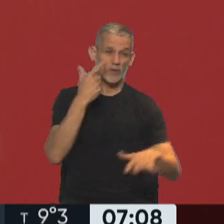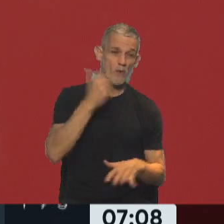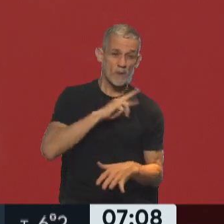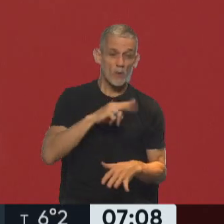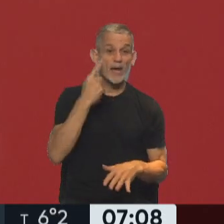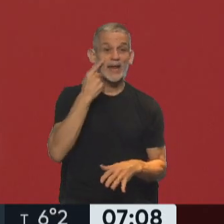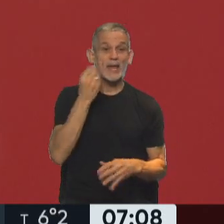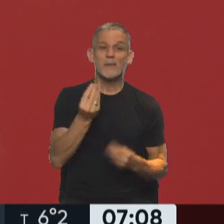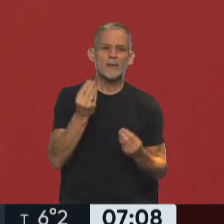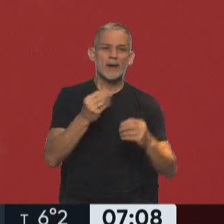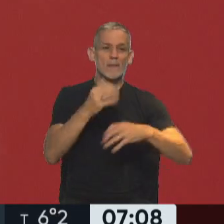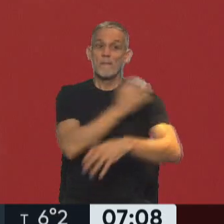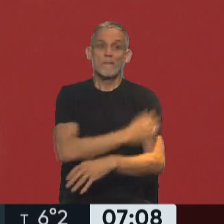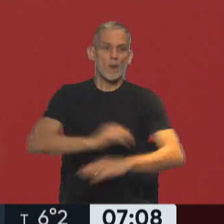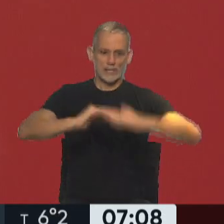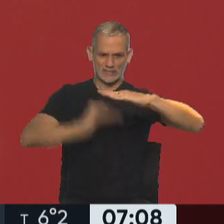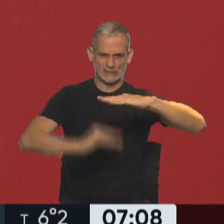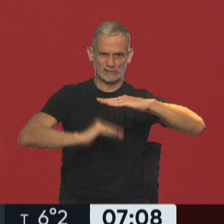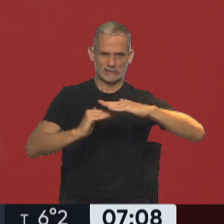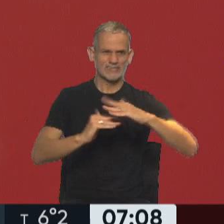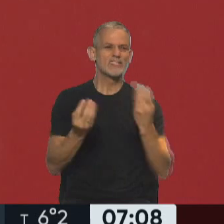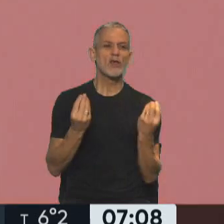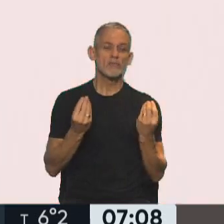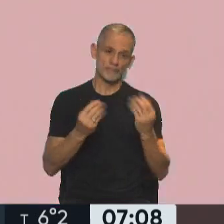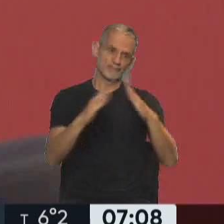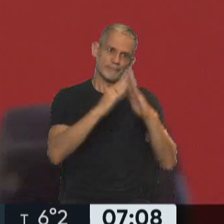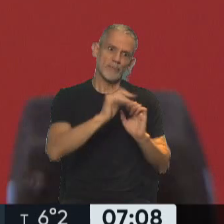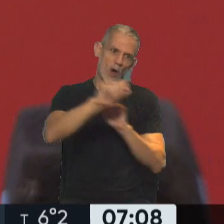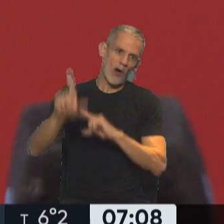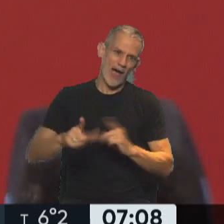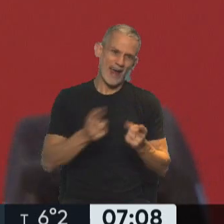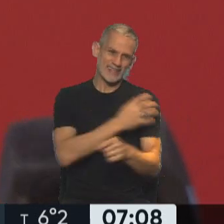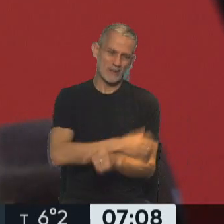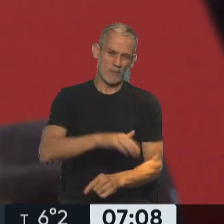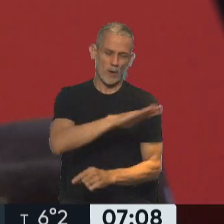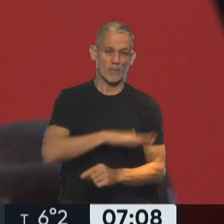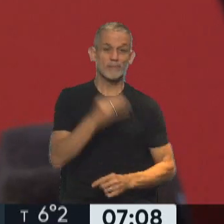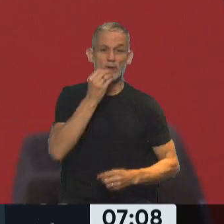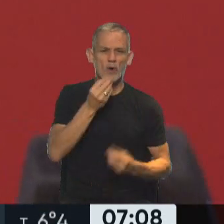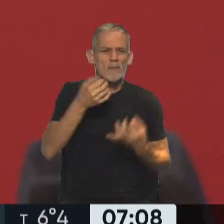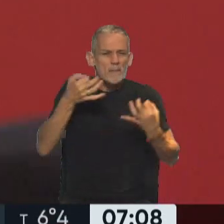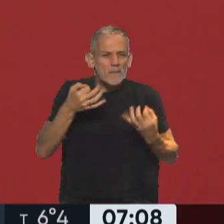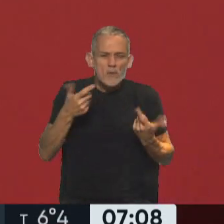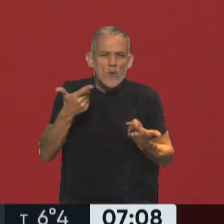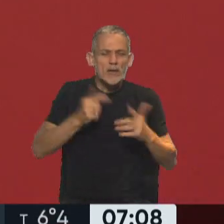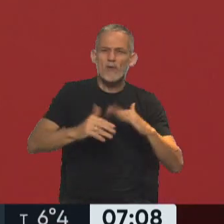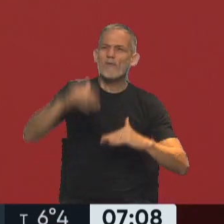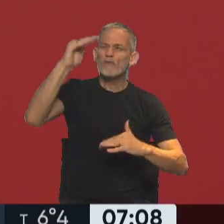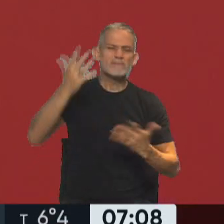que viven bajo la línea de pobreza, viven en hogares bajo la línea de pobreza. Un chico que no se alimenta bien, no tiene futuro.